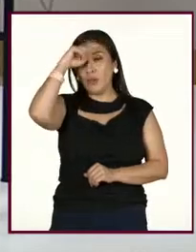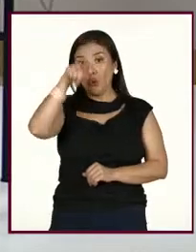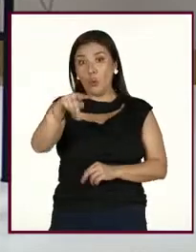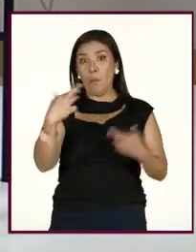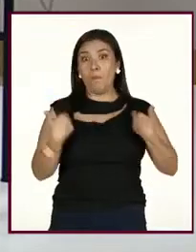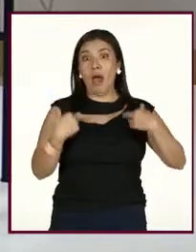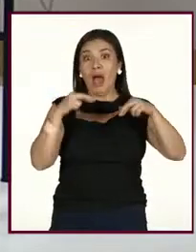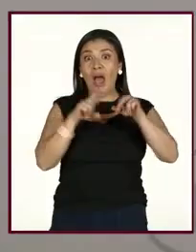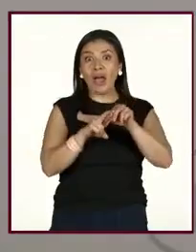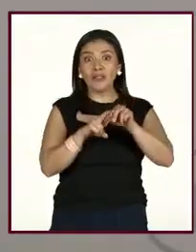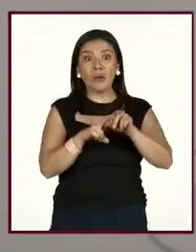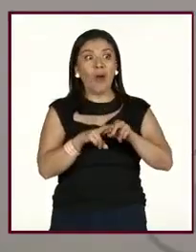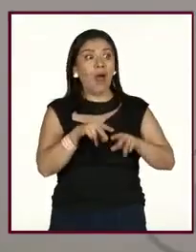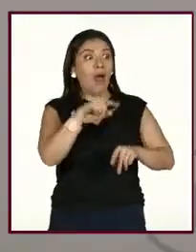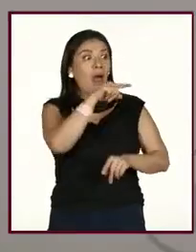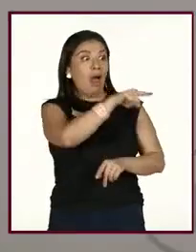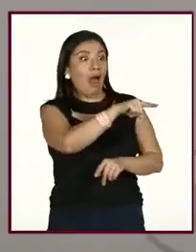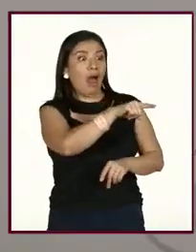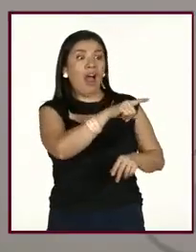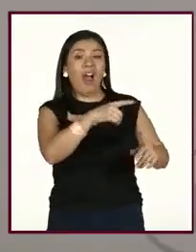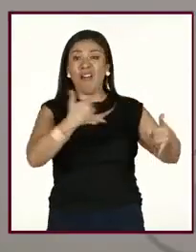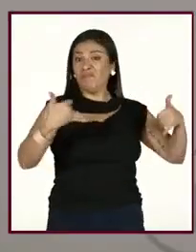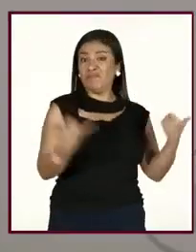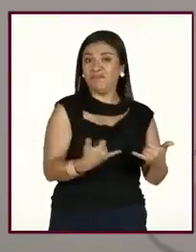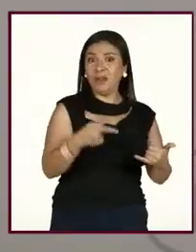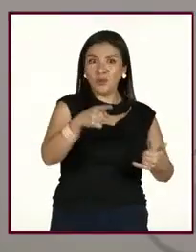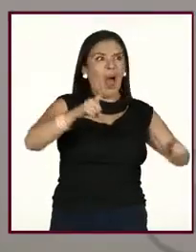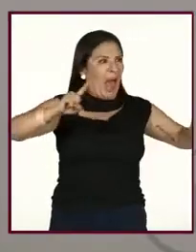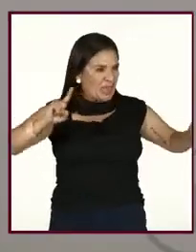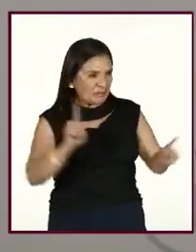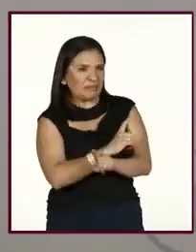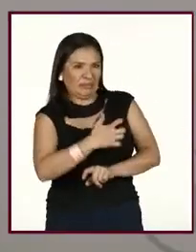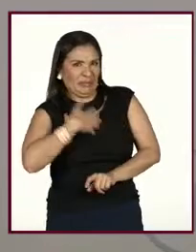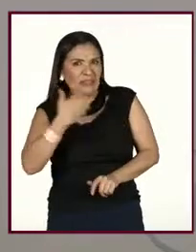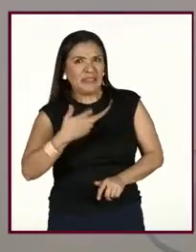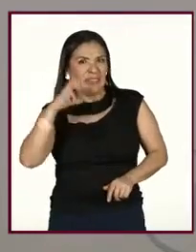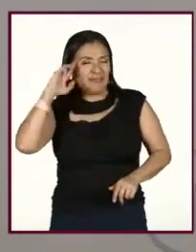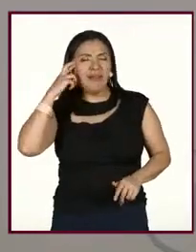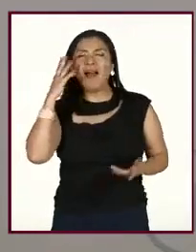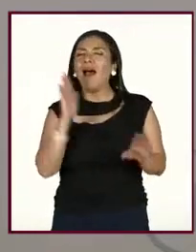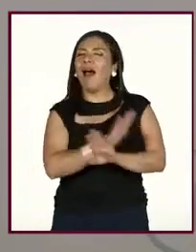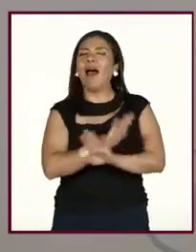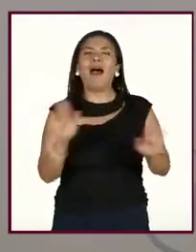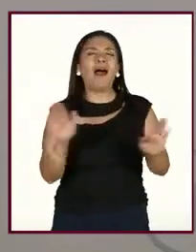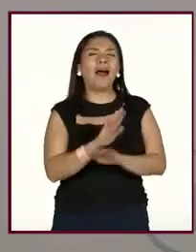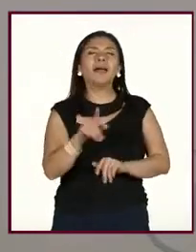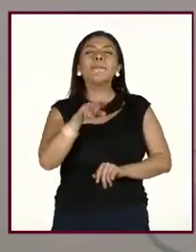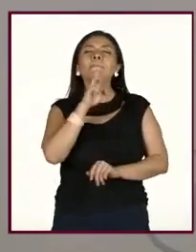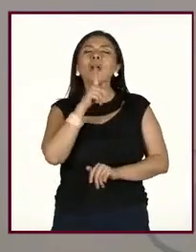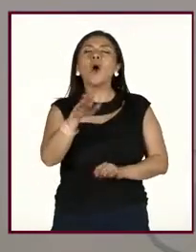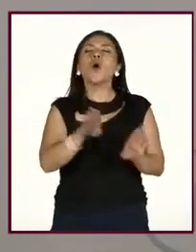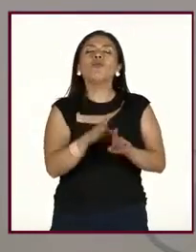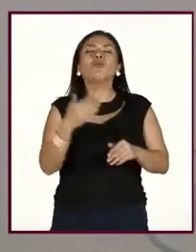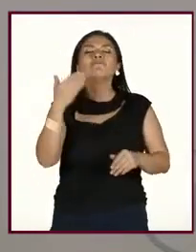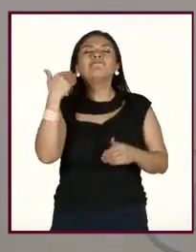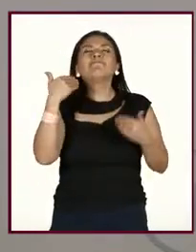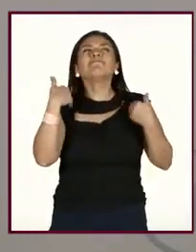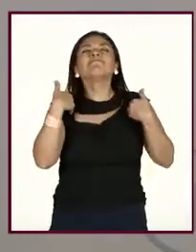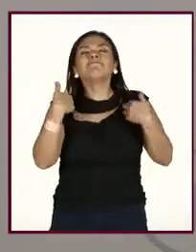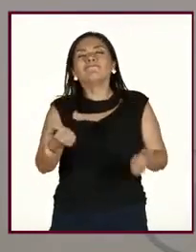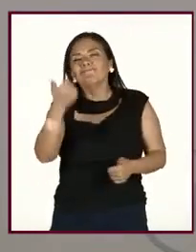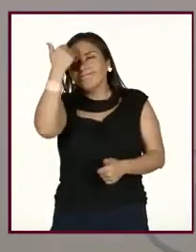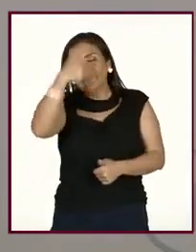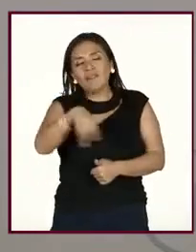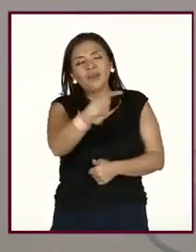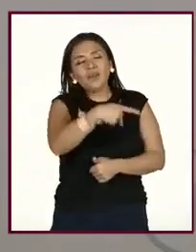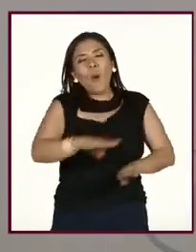docente, no engancharse con actitudes negativas. Y tratar, pues, siempre, pues, de concientizar, ¿no? Y de